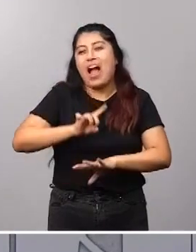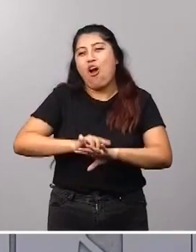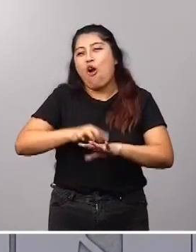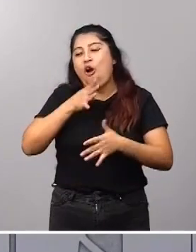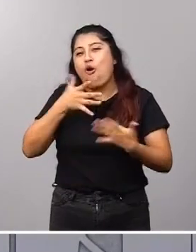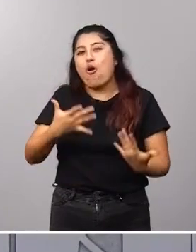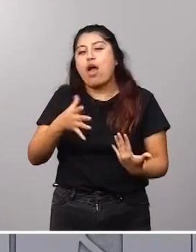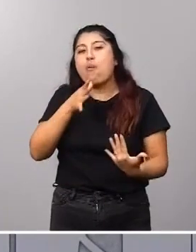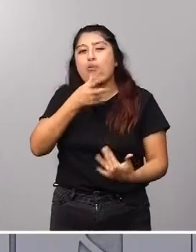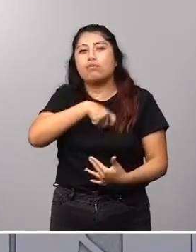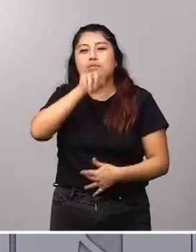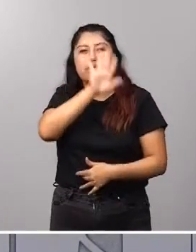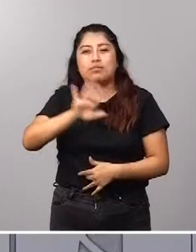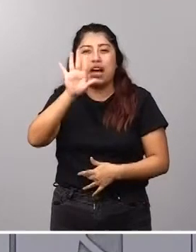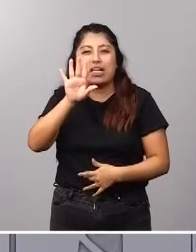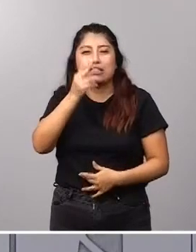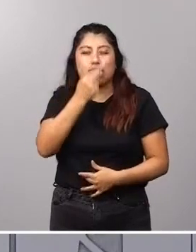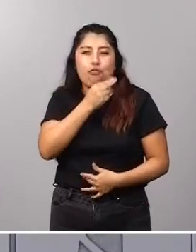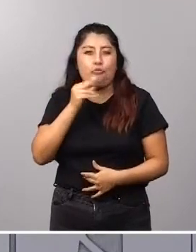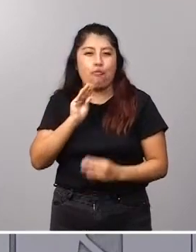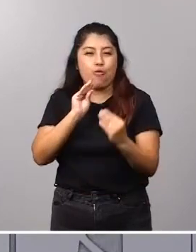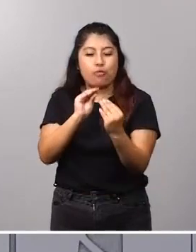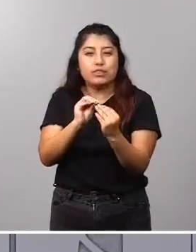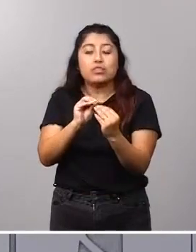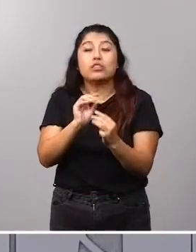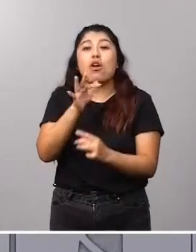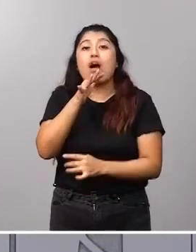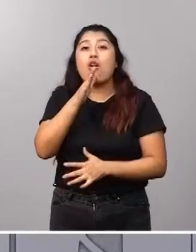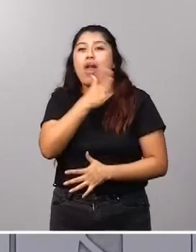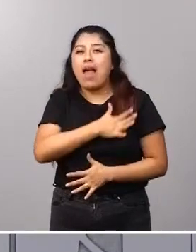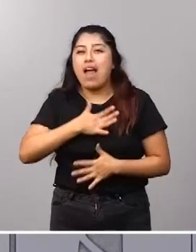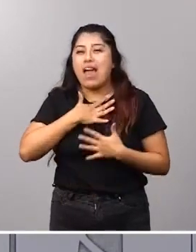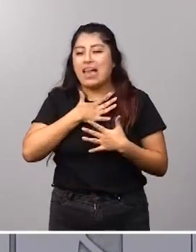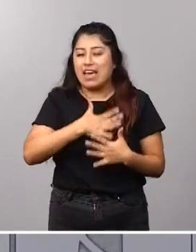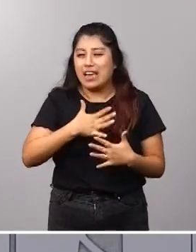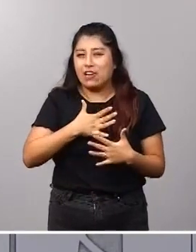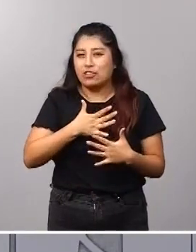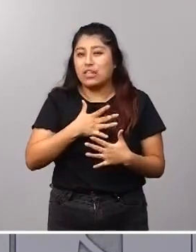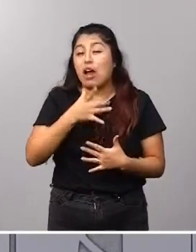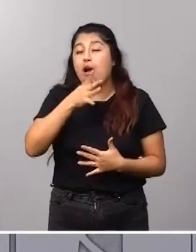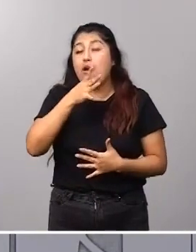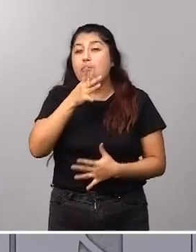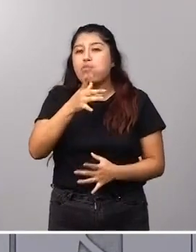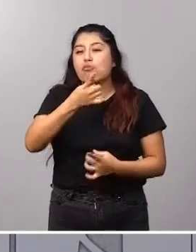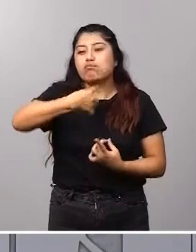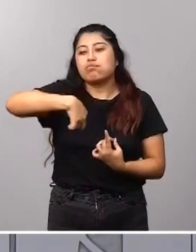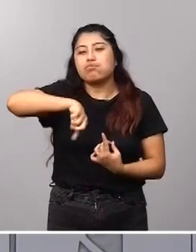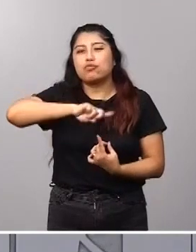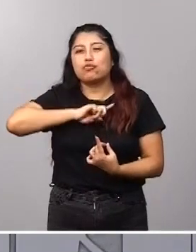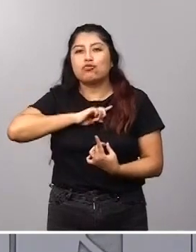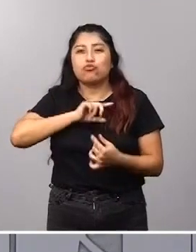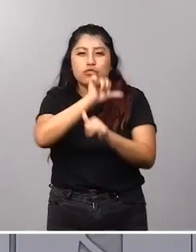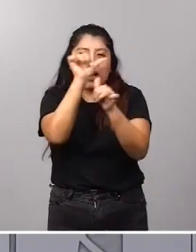compromiso con el país. Es la hora de la generosidad, para que podamos encontrar entre todos una forma